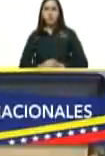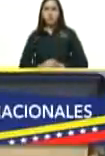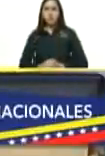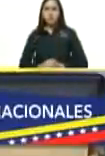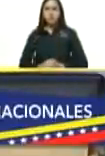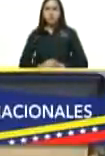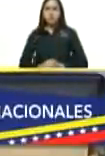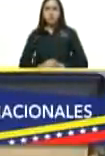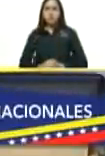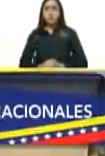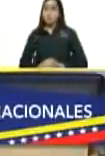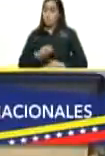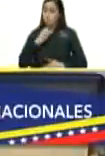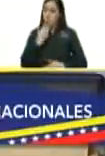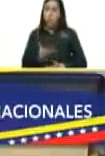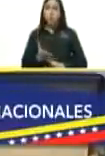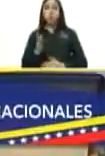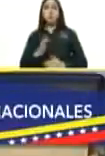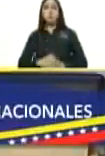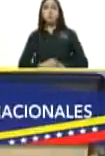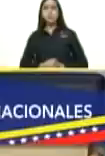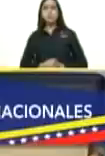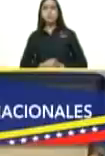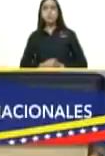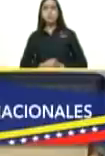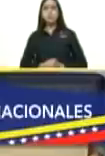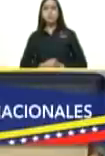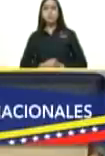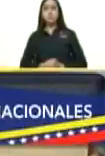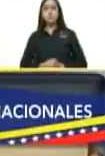Punto a favor como dicen